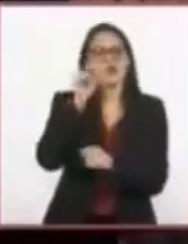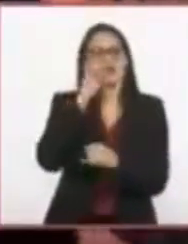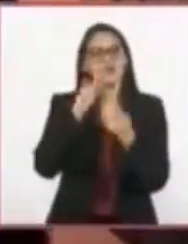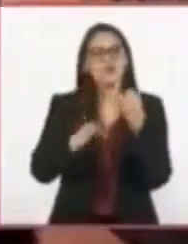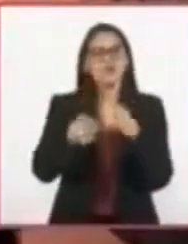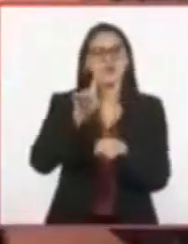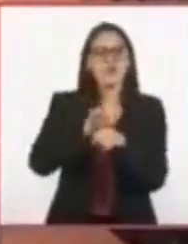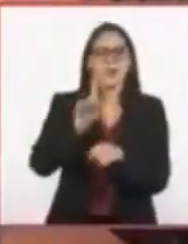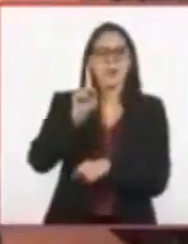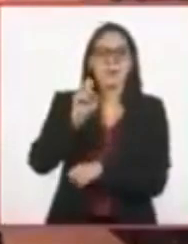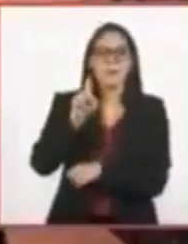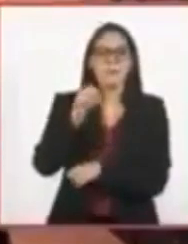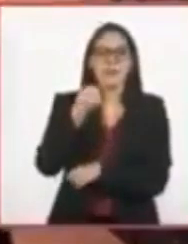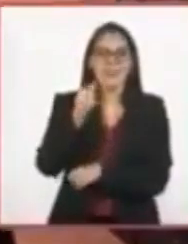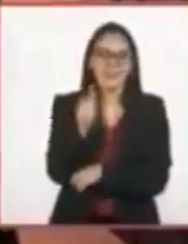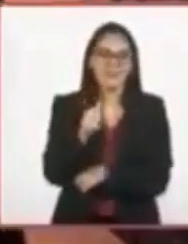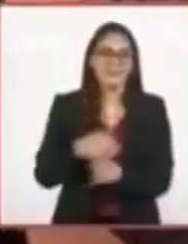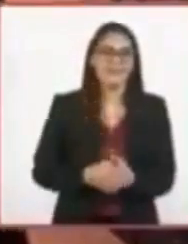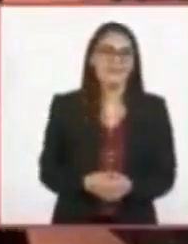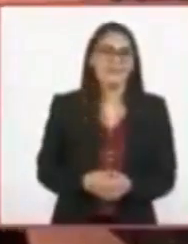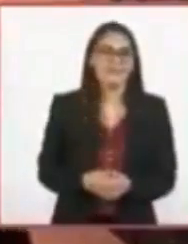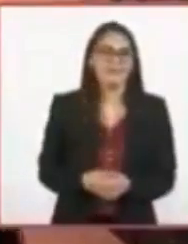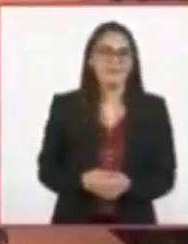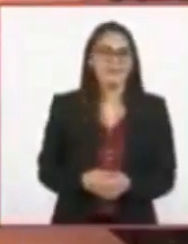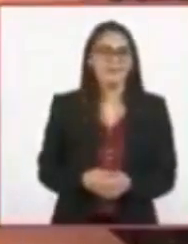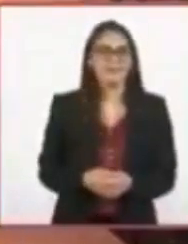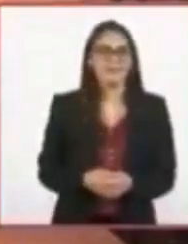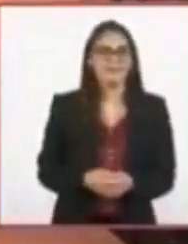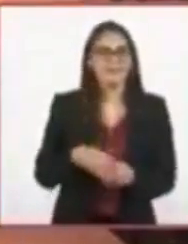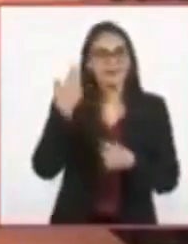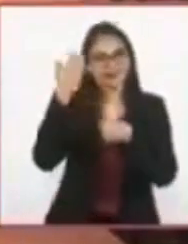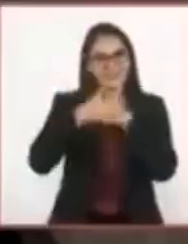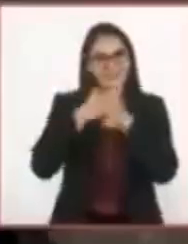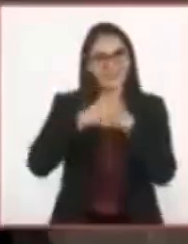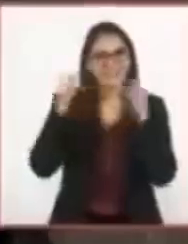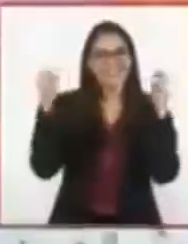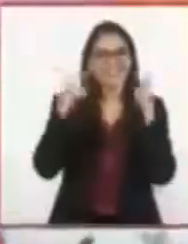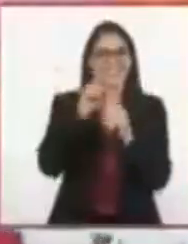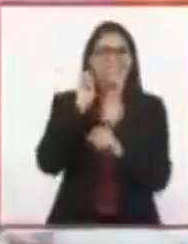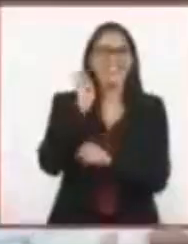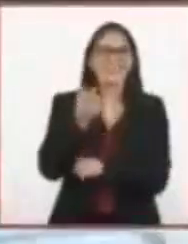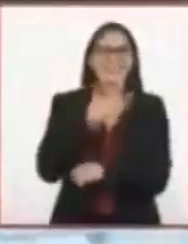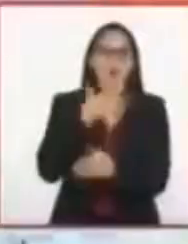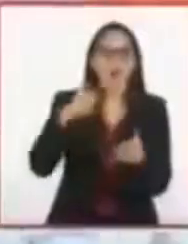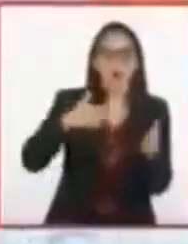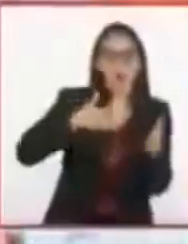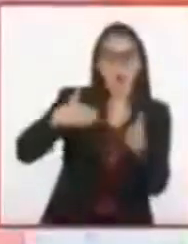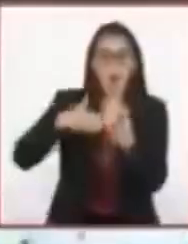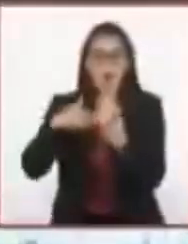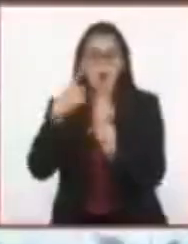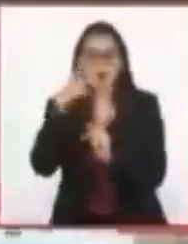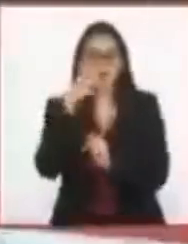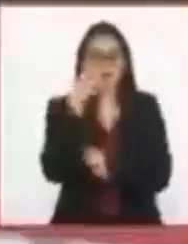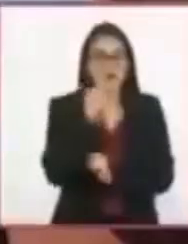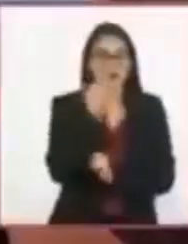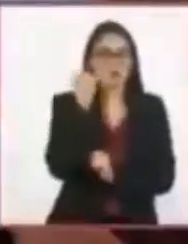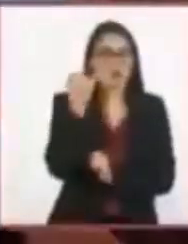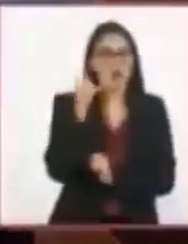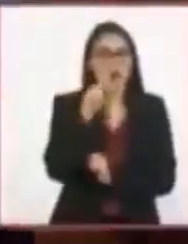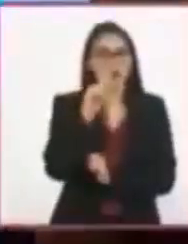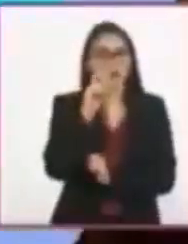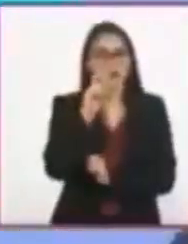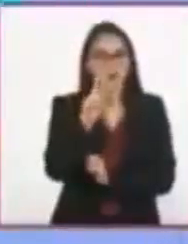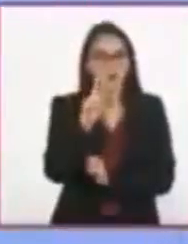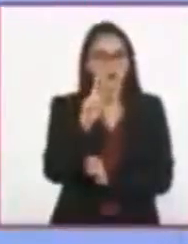Pompeya, de Edward Bulwer. ¡Los esperamos en la siguiente emisión de Cocina de Autor en su sección!